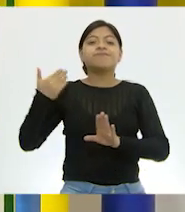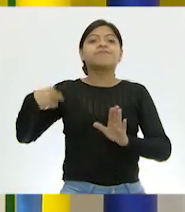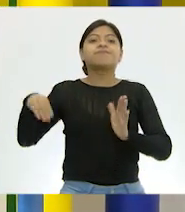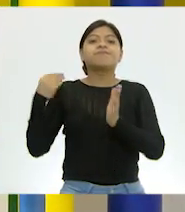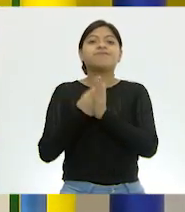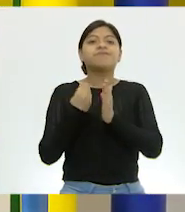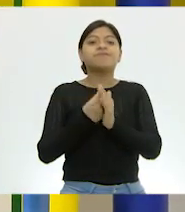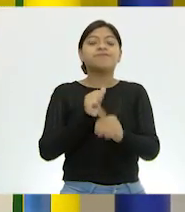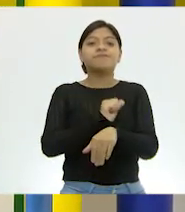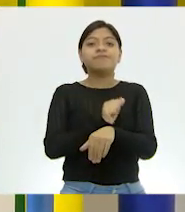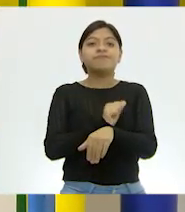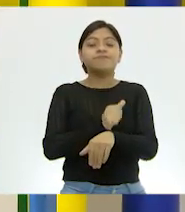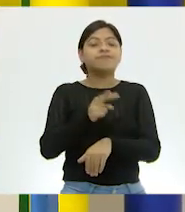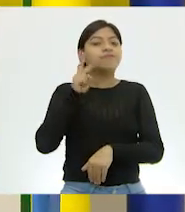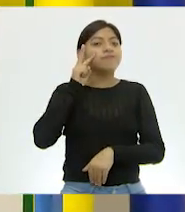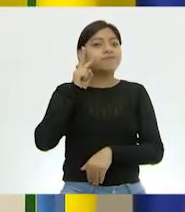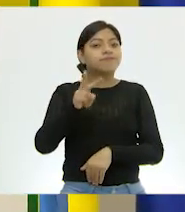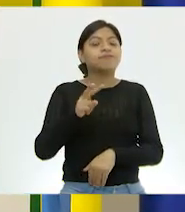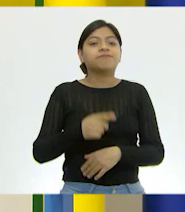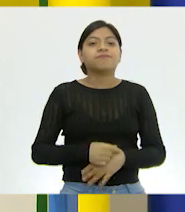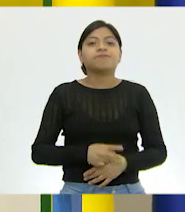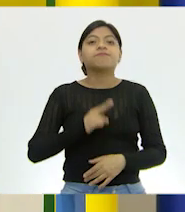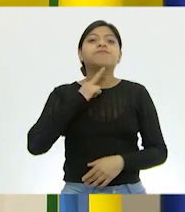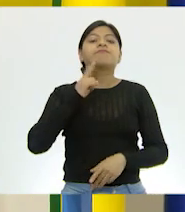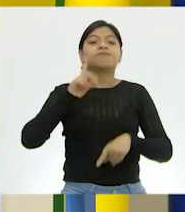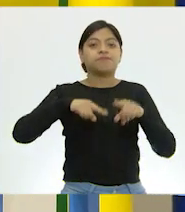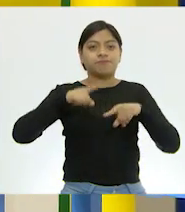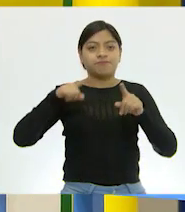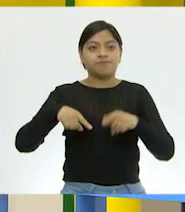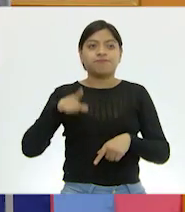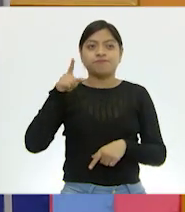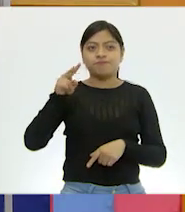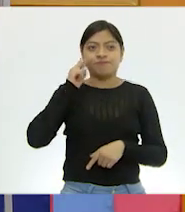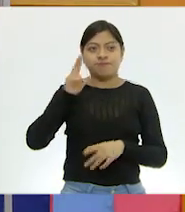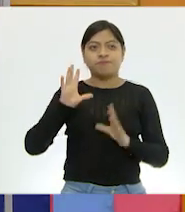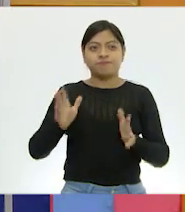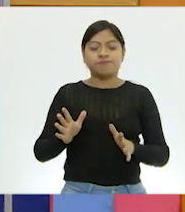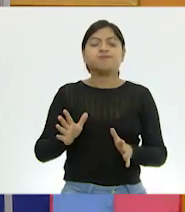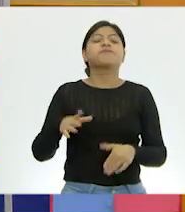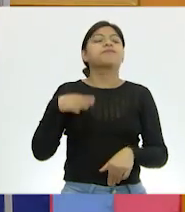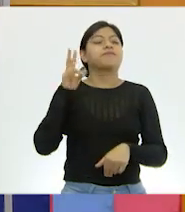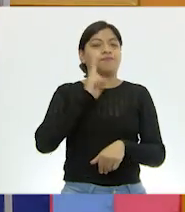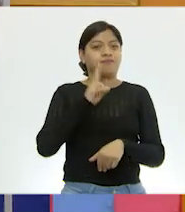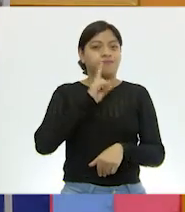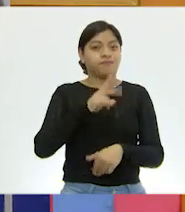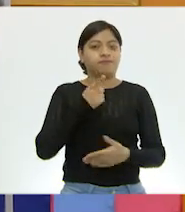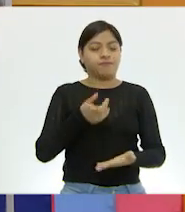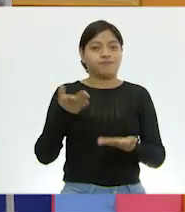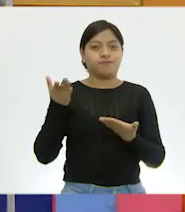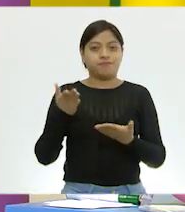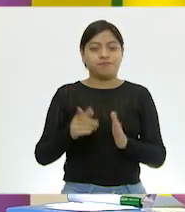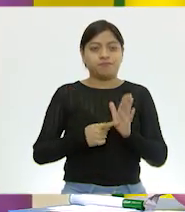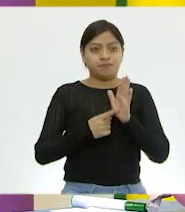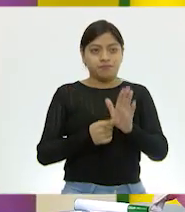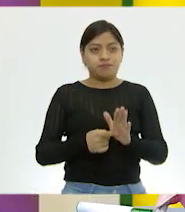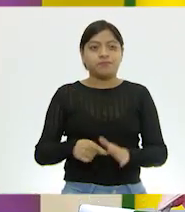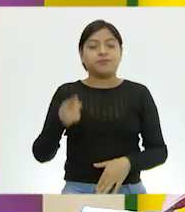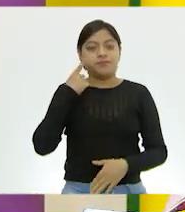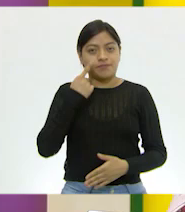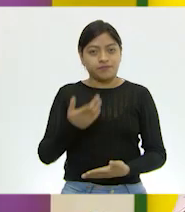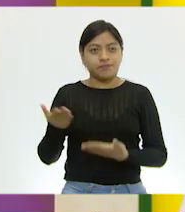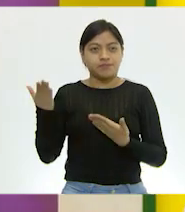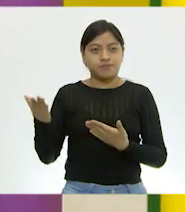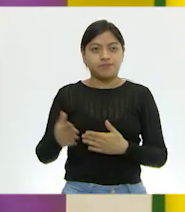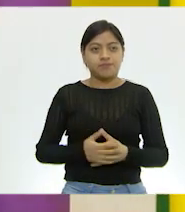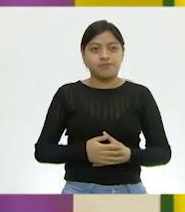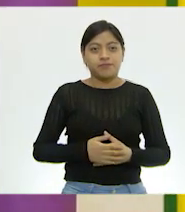diafragma, justamente. entonces, perfecto. Ya estás un poco familiarizado con él. Sí, pero prefiero que nos lo expliques súper bien. Vamos a hacer de cuenta que